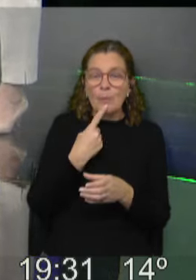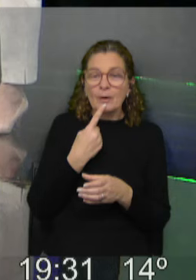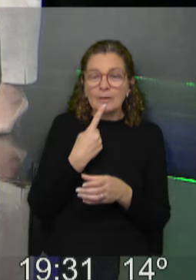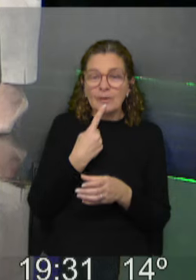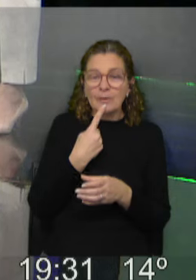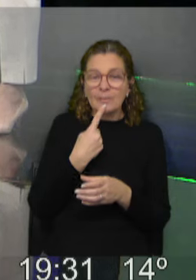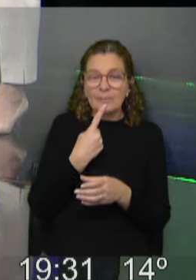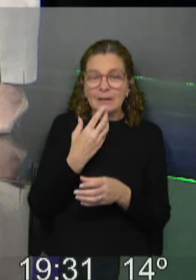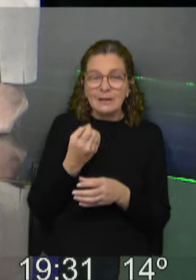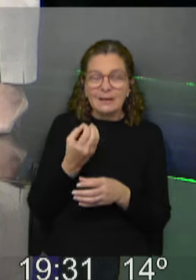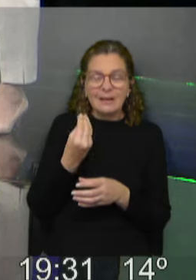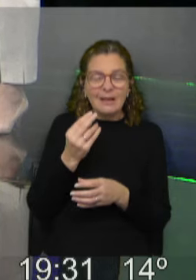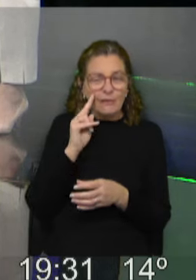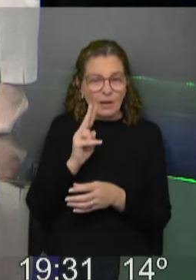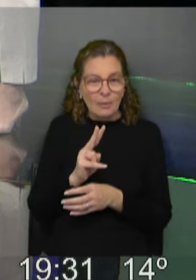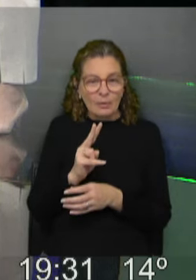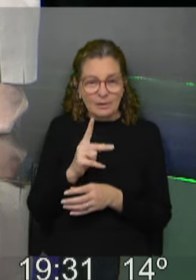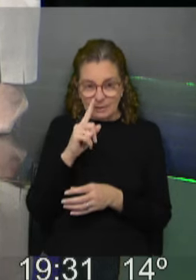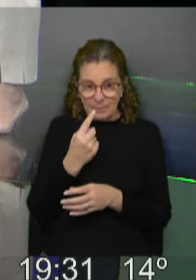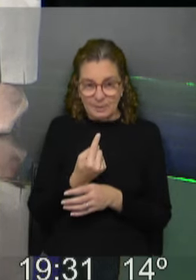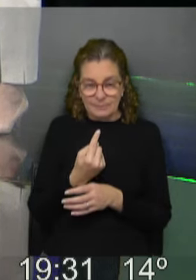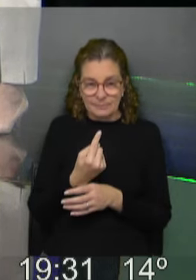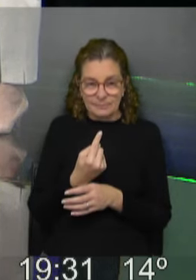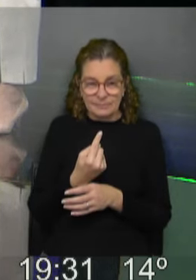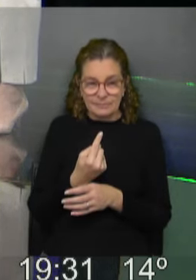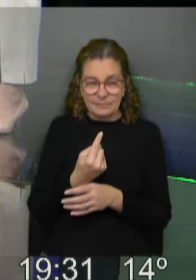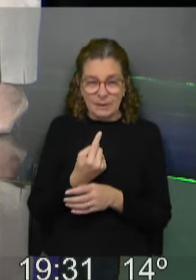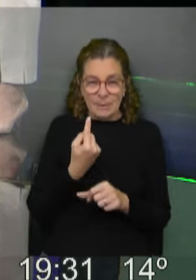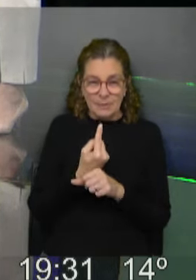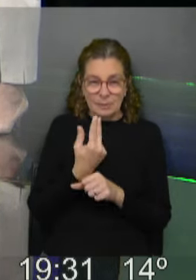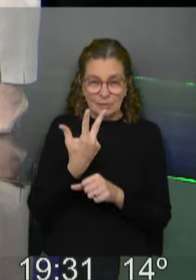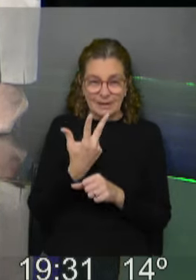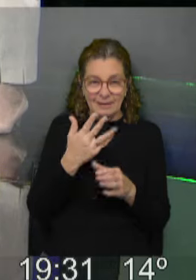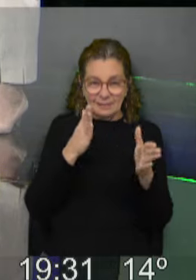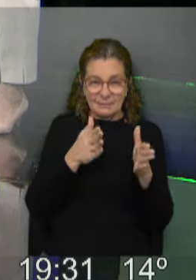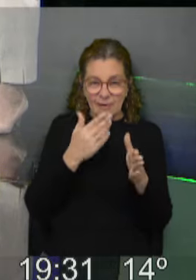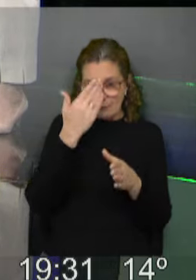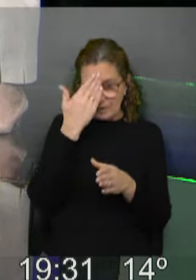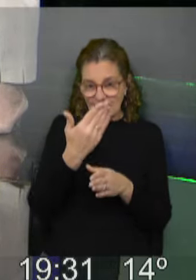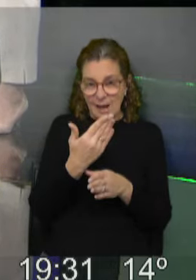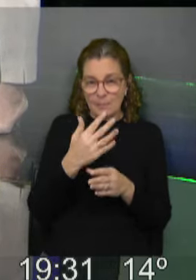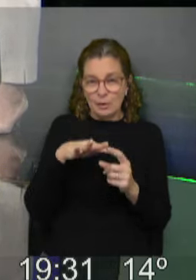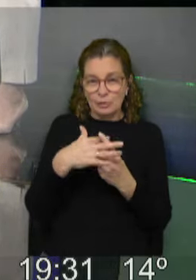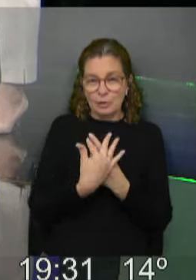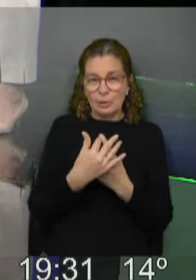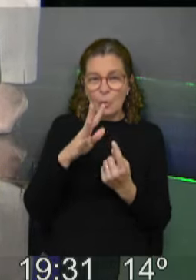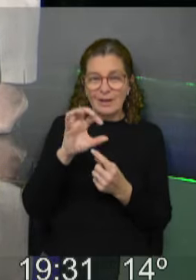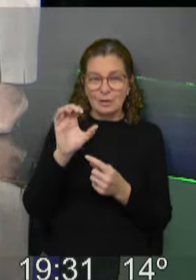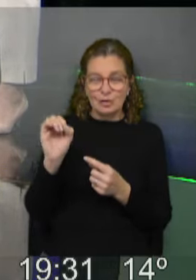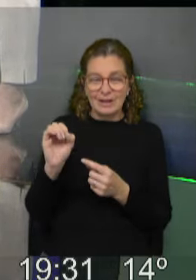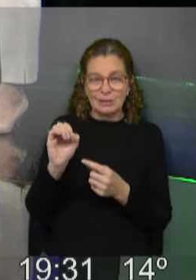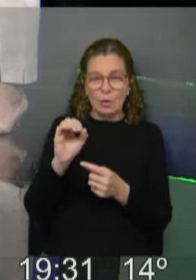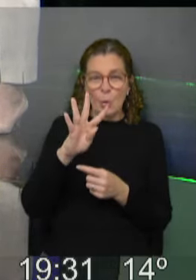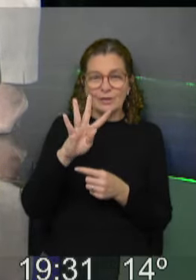elecciones. ¿Y qué es que vemos? A ver, rápidamente, los primeros tres cuadrantes muestran el Frente Amplio en el entorno de los 400 a 450